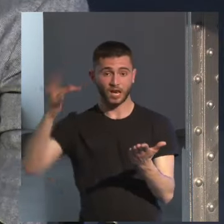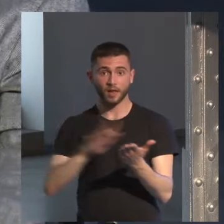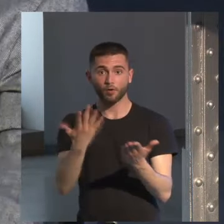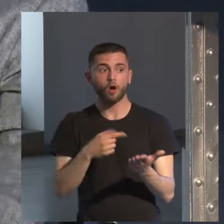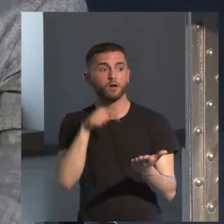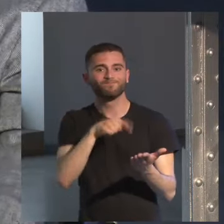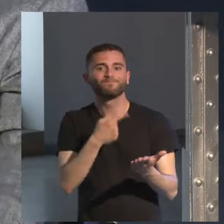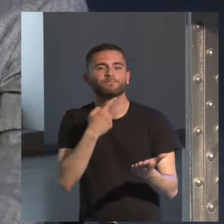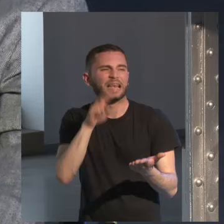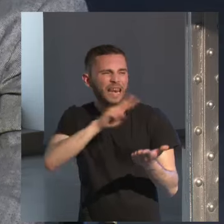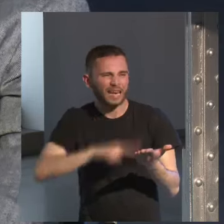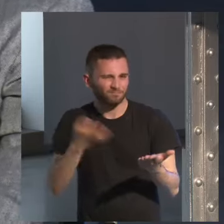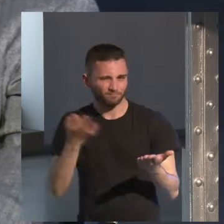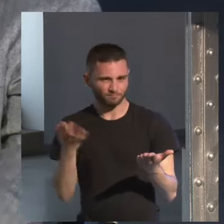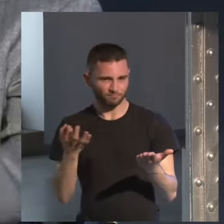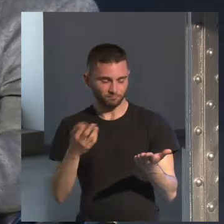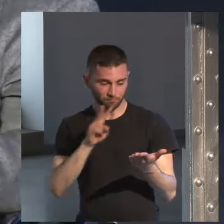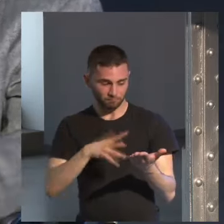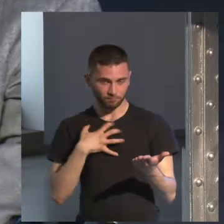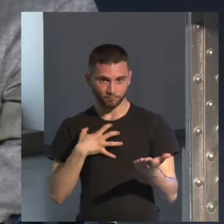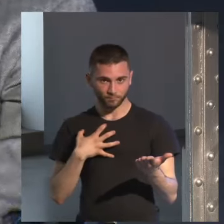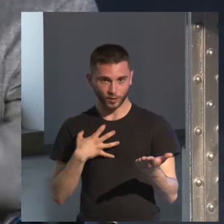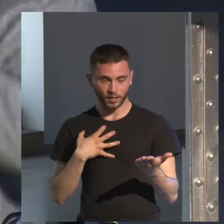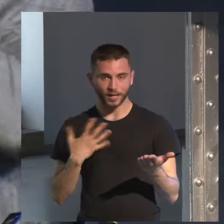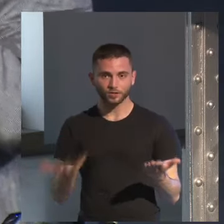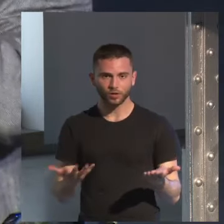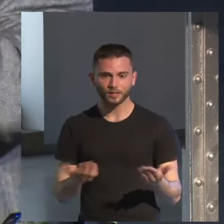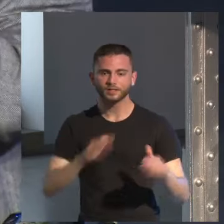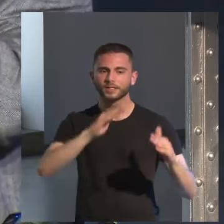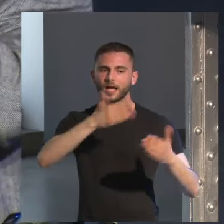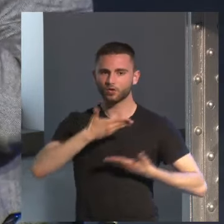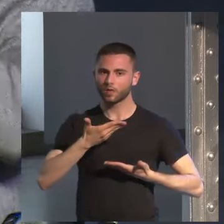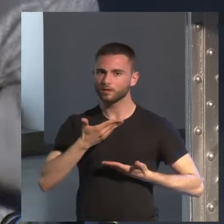que lees no puedes ni ver televisión entonces el e-reader ayuda mucho